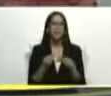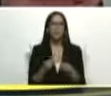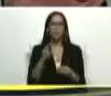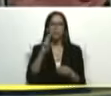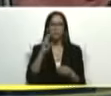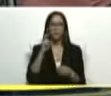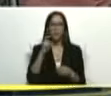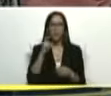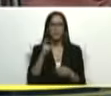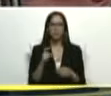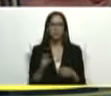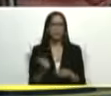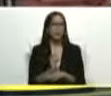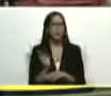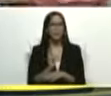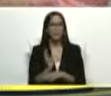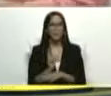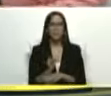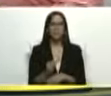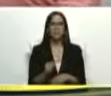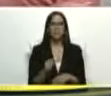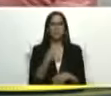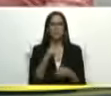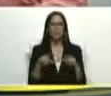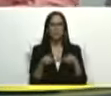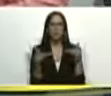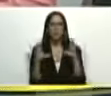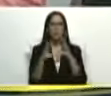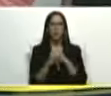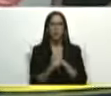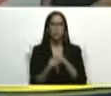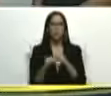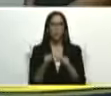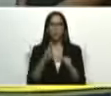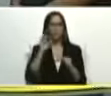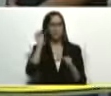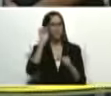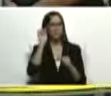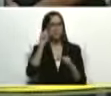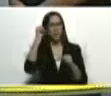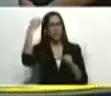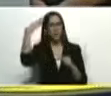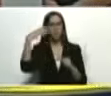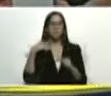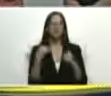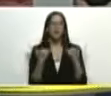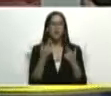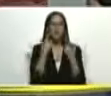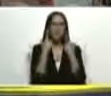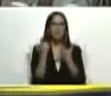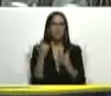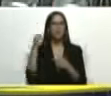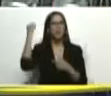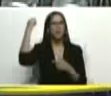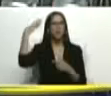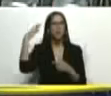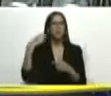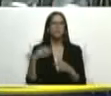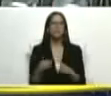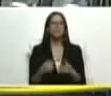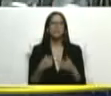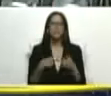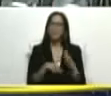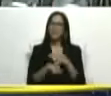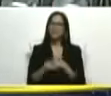rayos X bueno inmediatamente te metían en un lugar oscuro no podían prender la luz no ahora fíjense con la luz precisamente sale